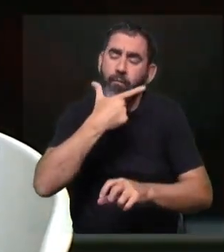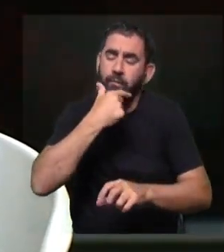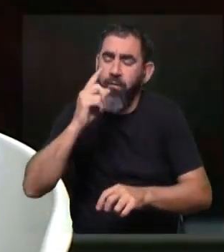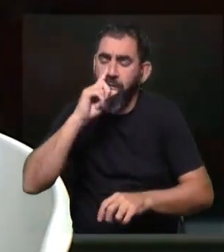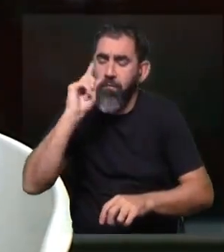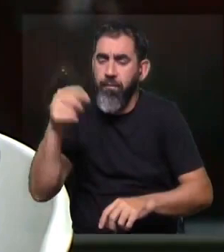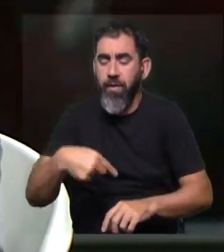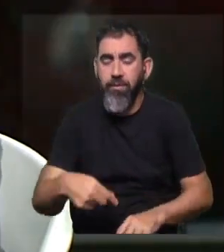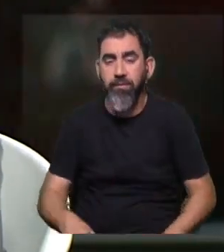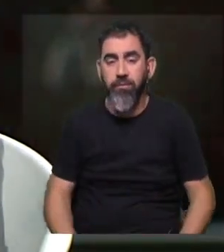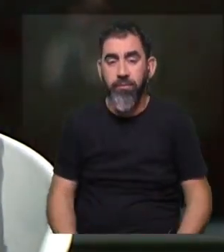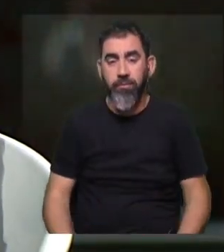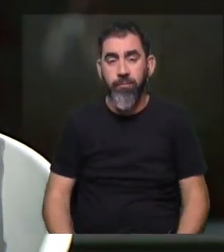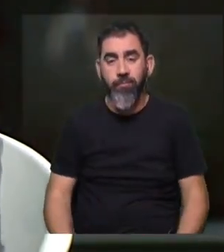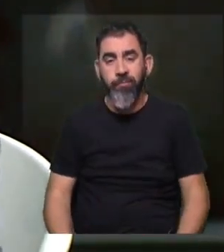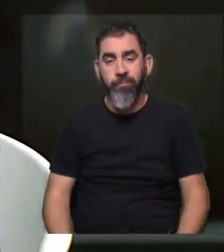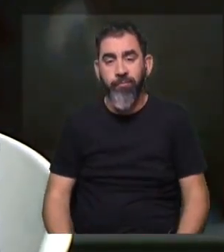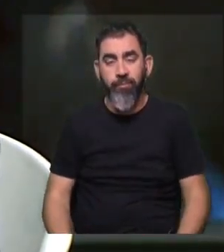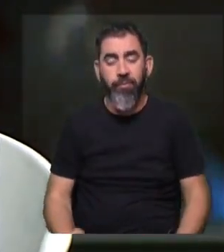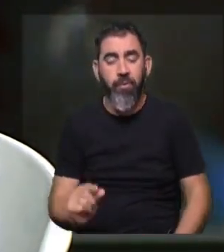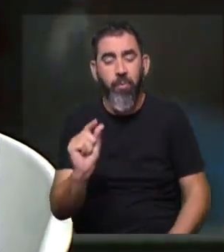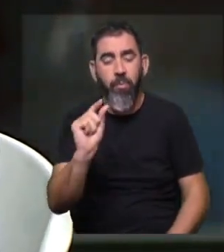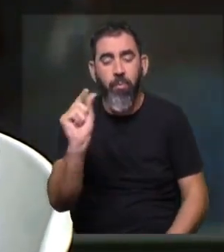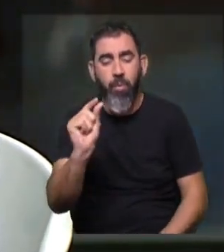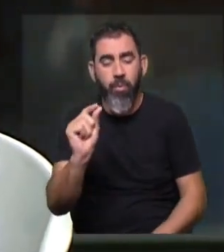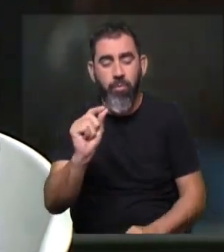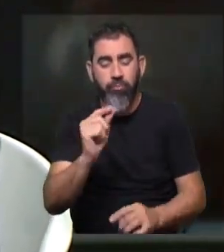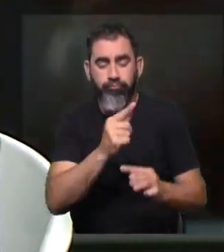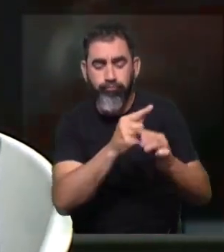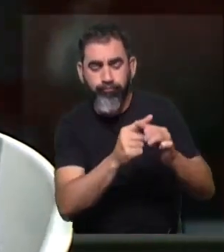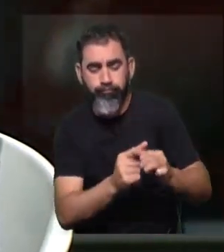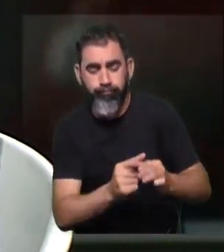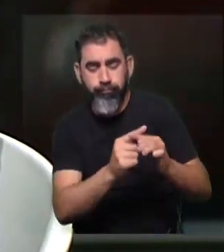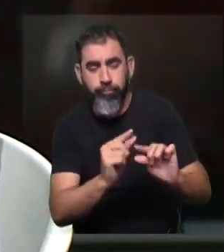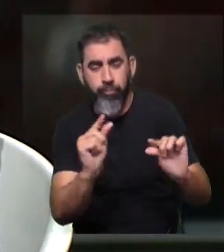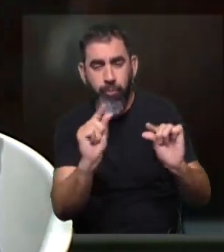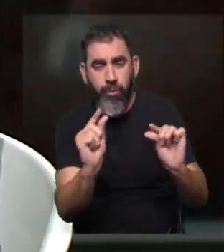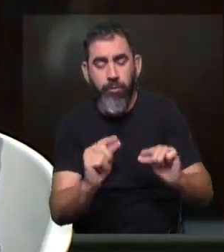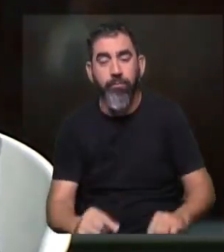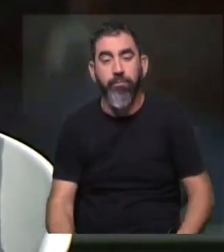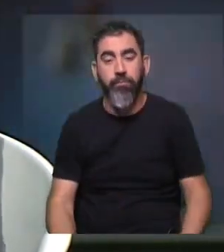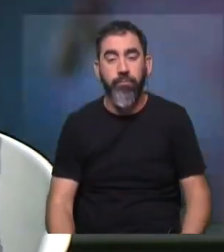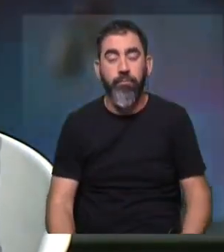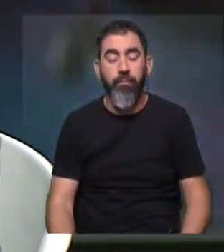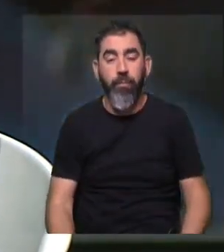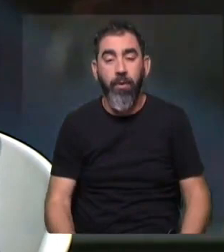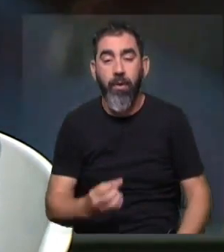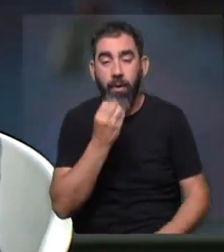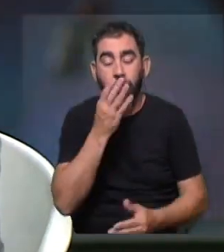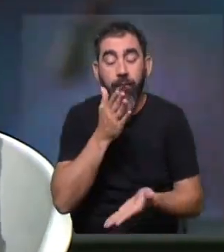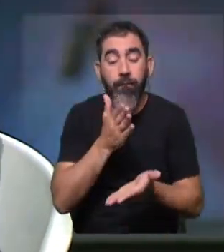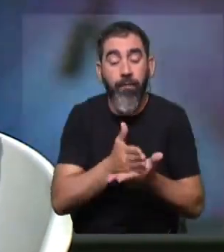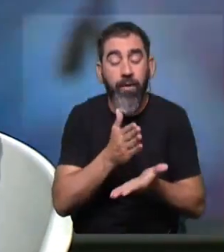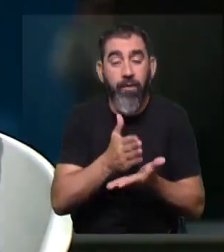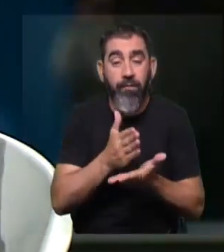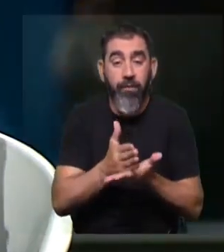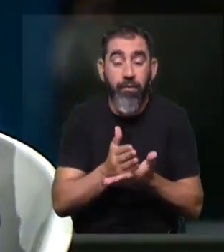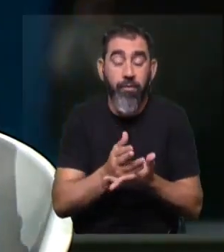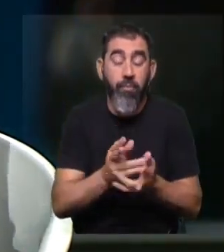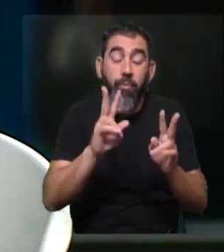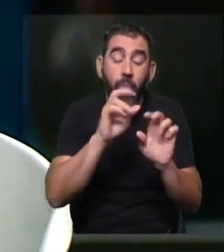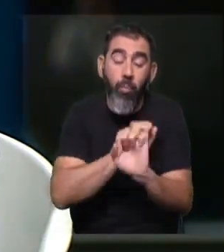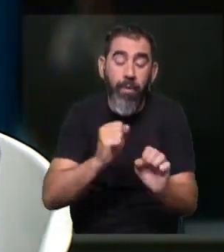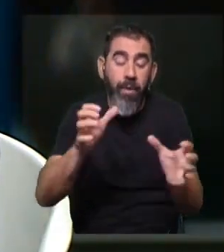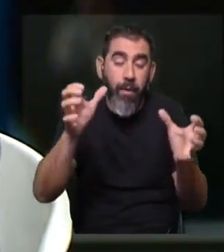rápido, lleva una muy poca cantidad de radiación, de manera de que los beneficios que se pueden obtener en cuanto a los